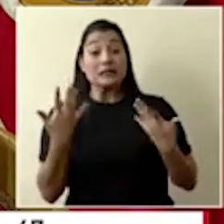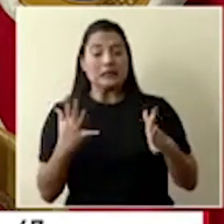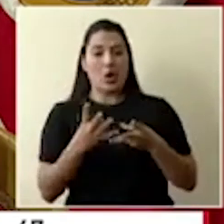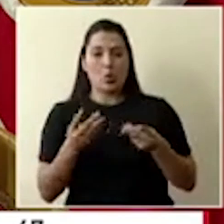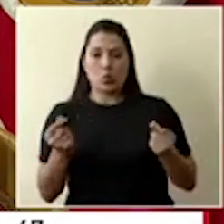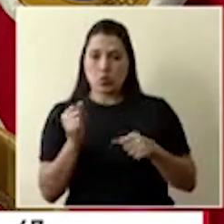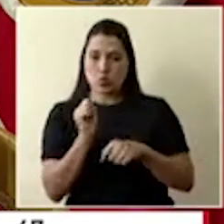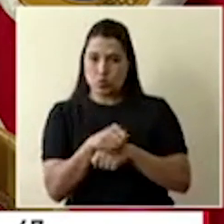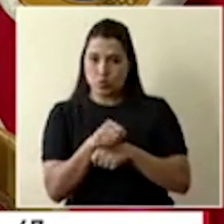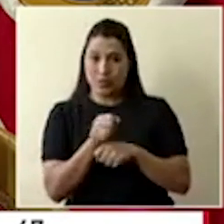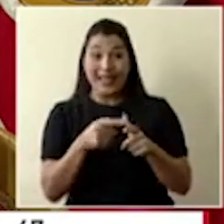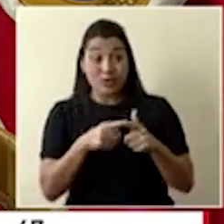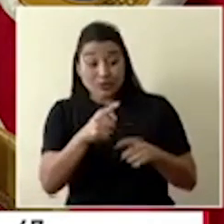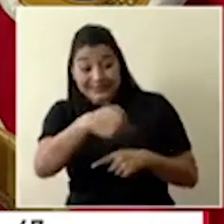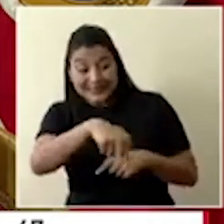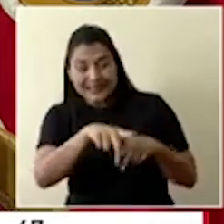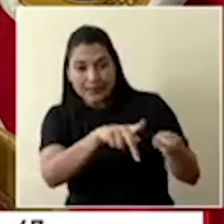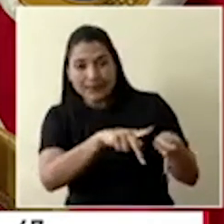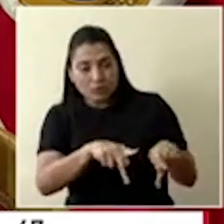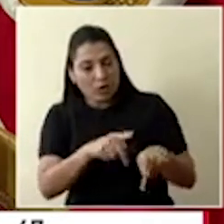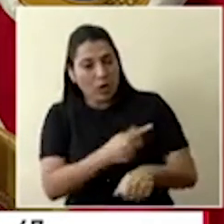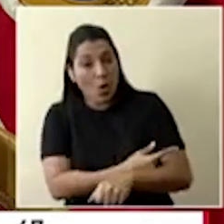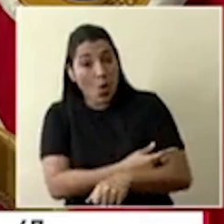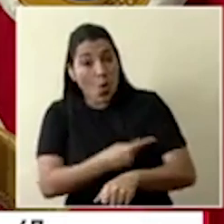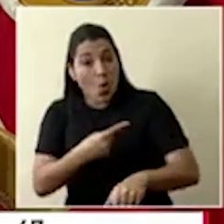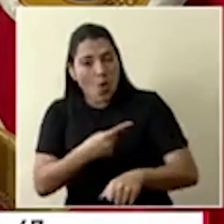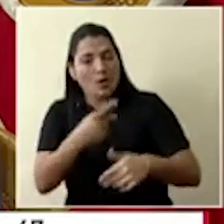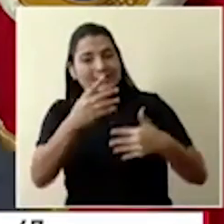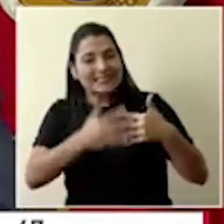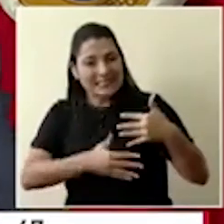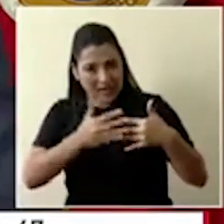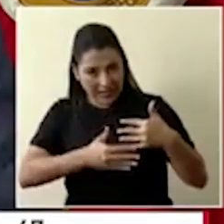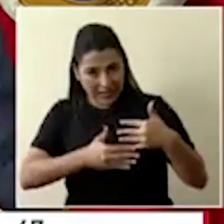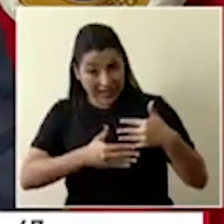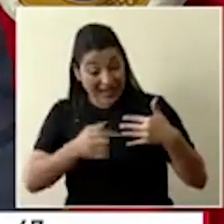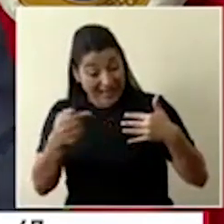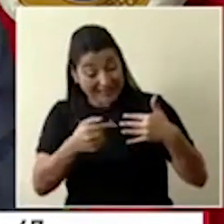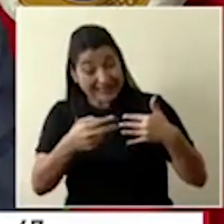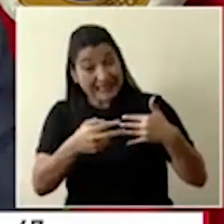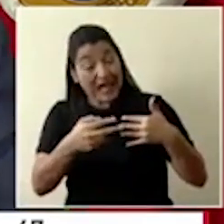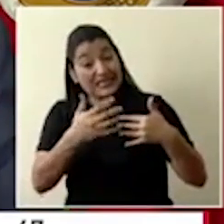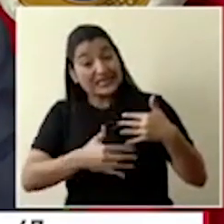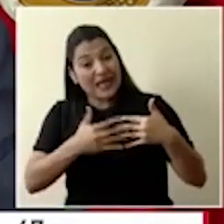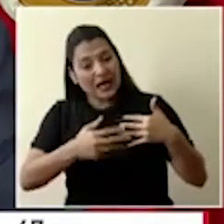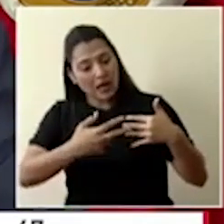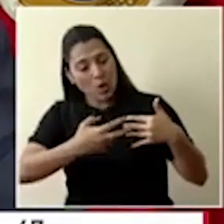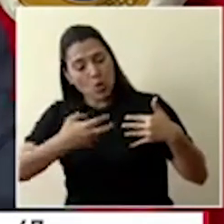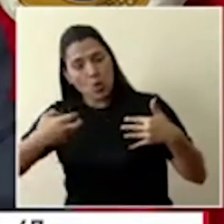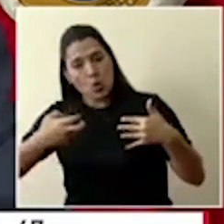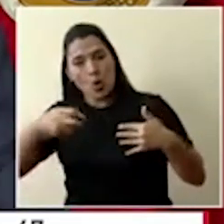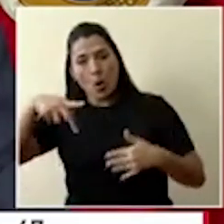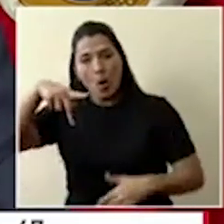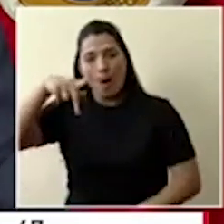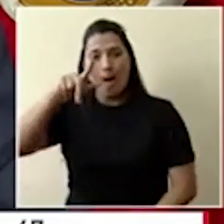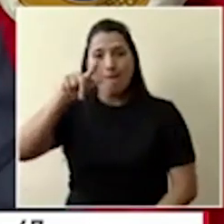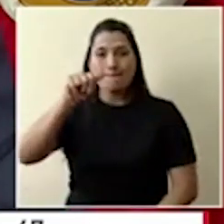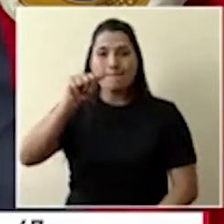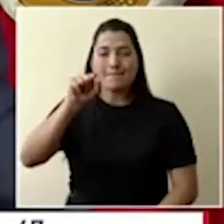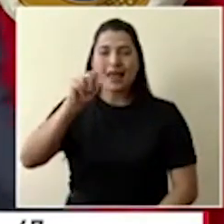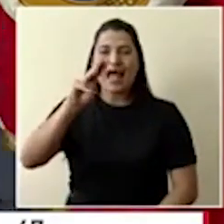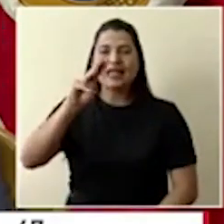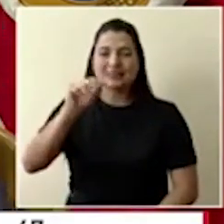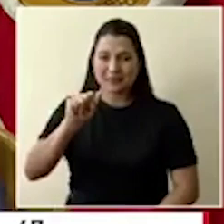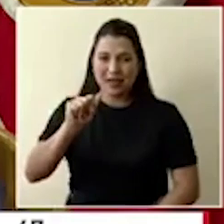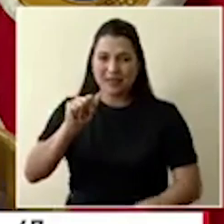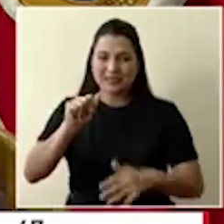bajo el supuesto de que esa sangre tiene anticuerpos, que son los, digamos, los soldados que defienden el cuerpo y